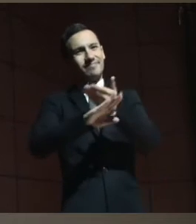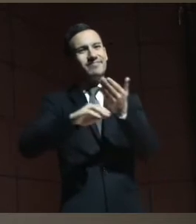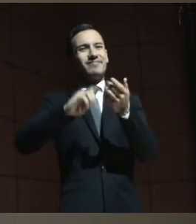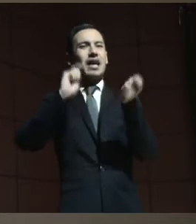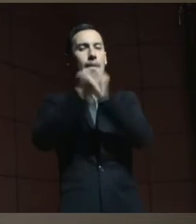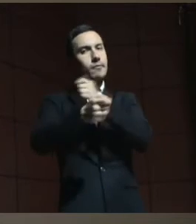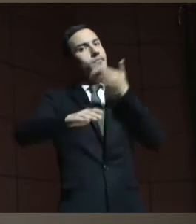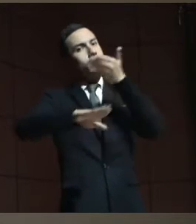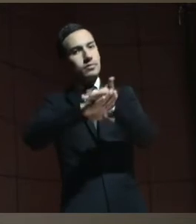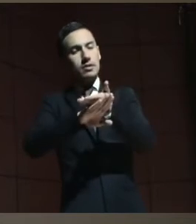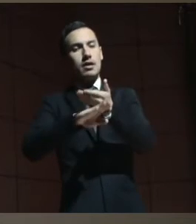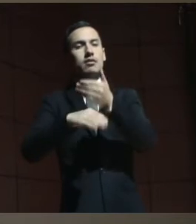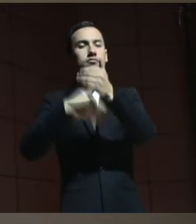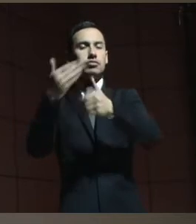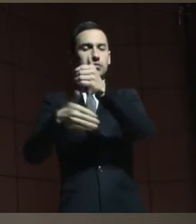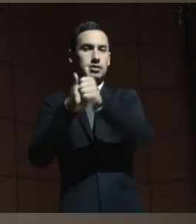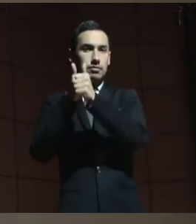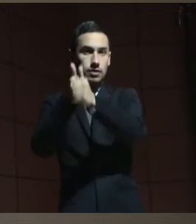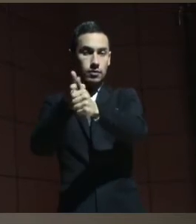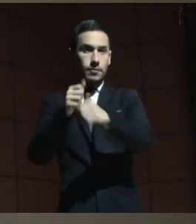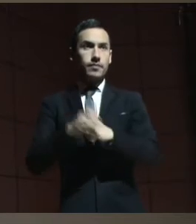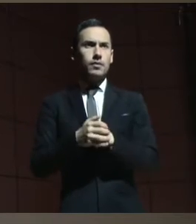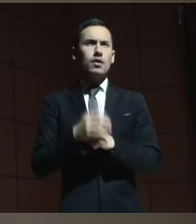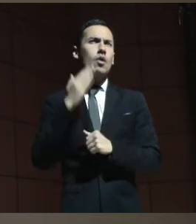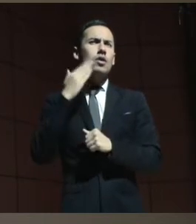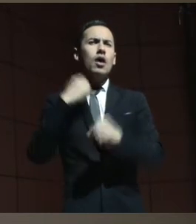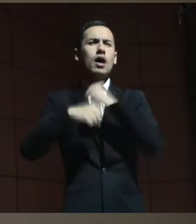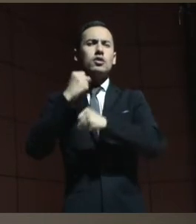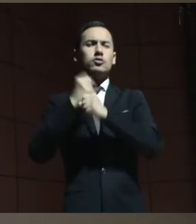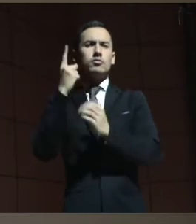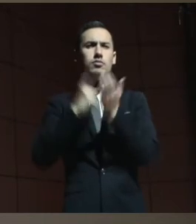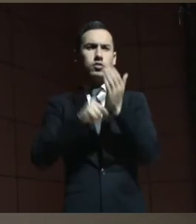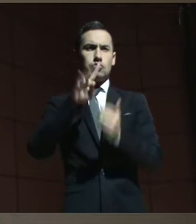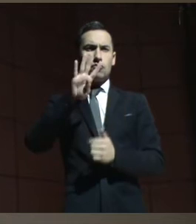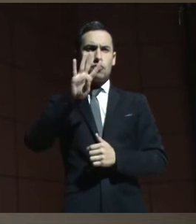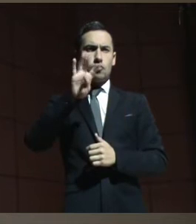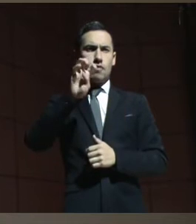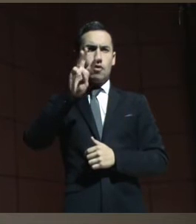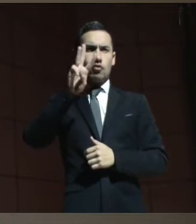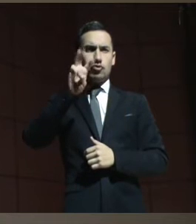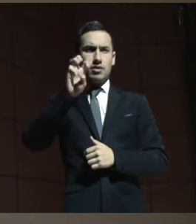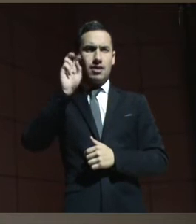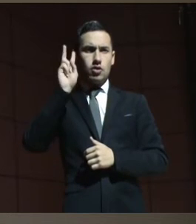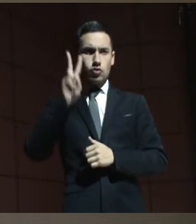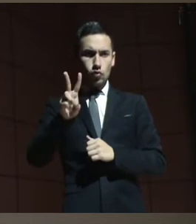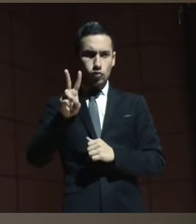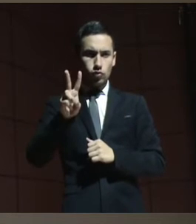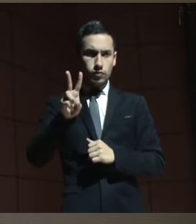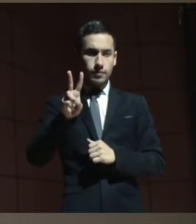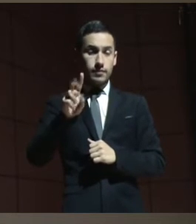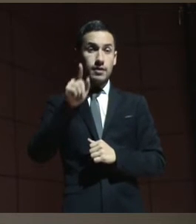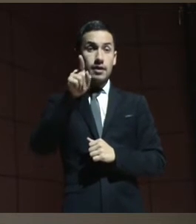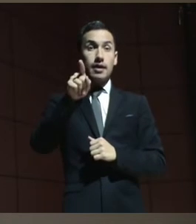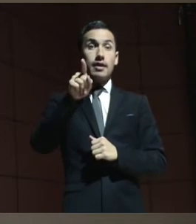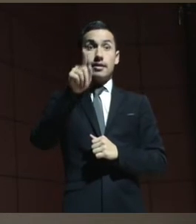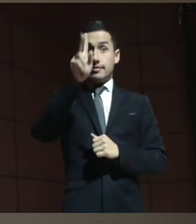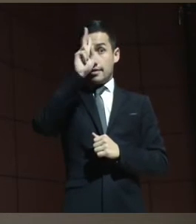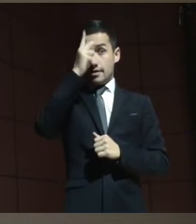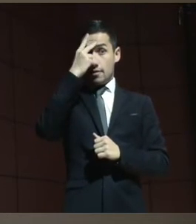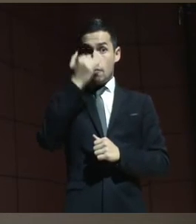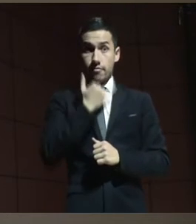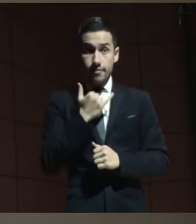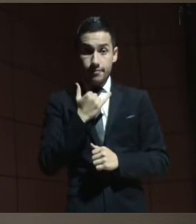procedimiento. Pero se equivocan, estamos en el año 1982 en este momento, se equivocan y